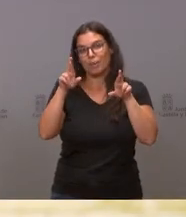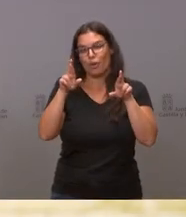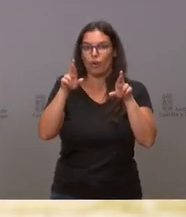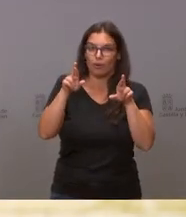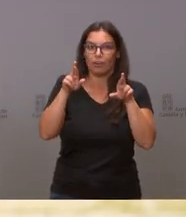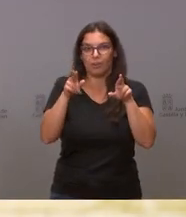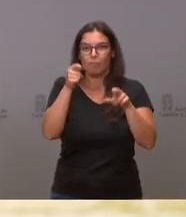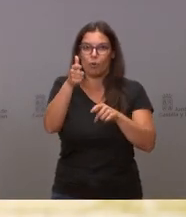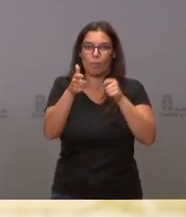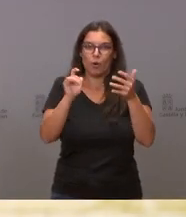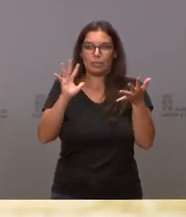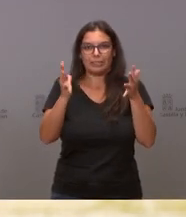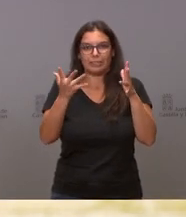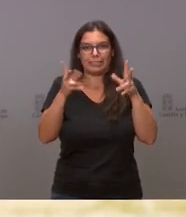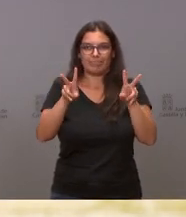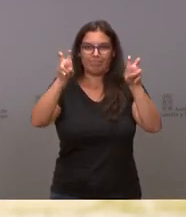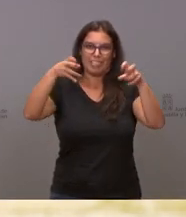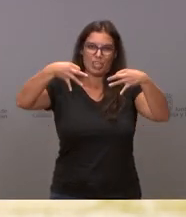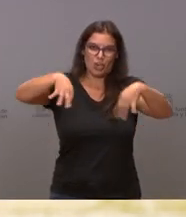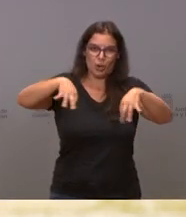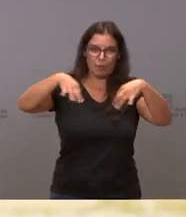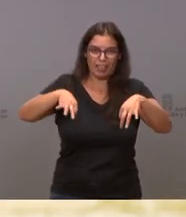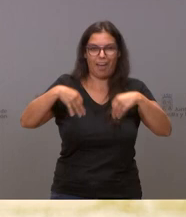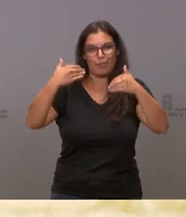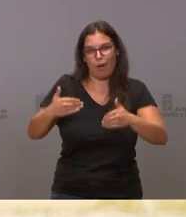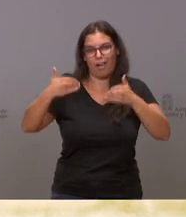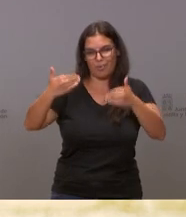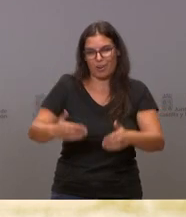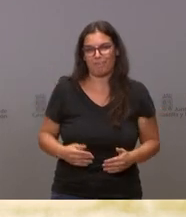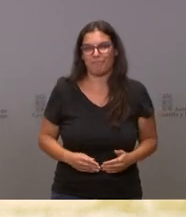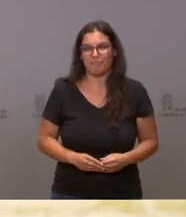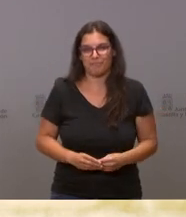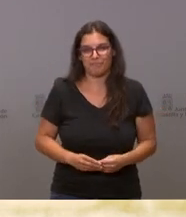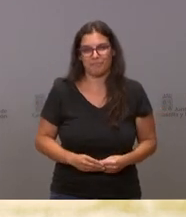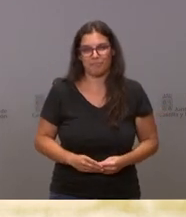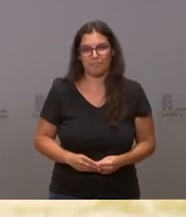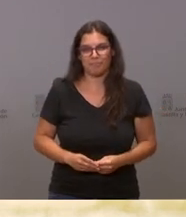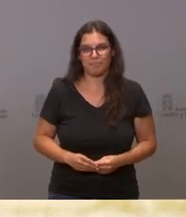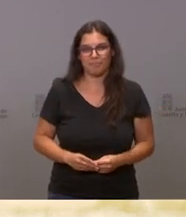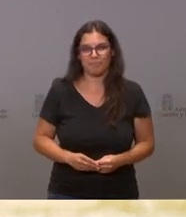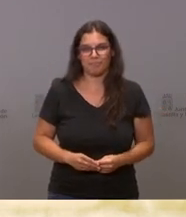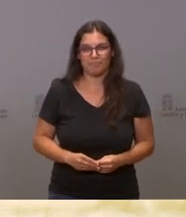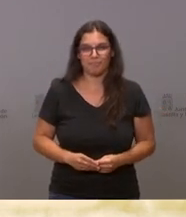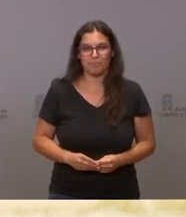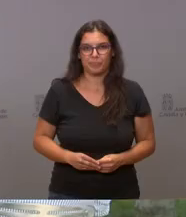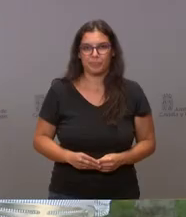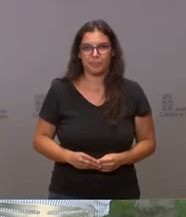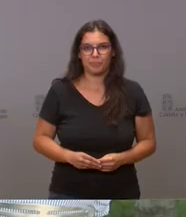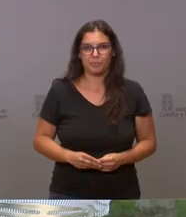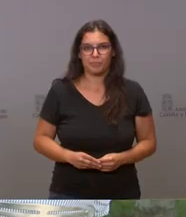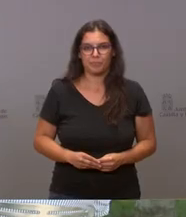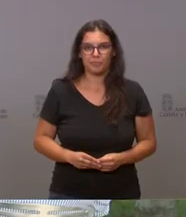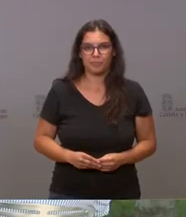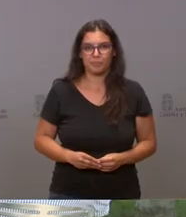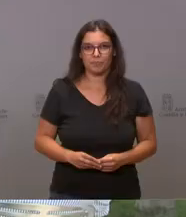la normalidad y la rutina. Gracias. Gracias. Gracias.